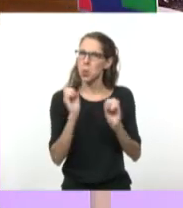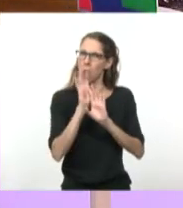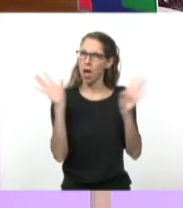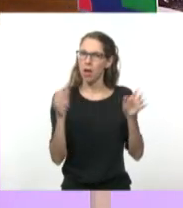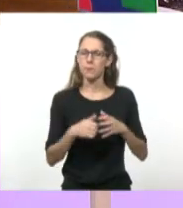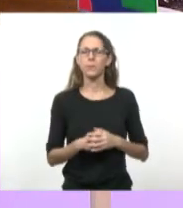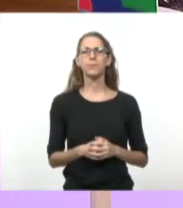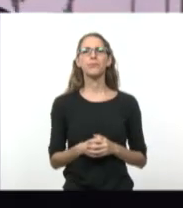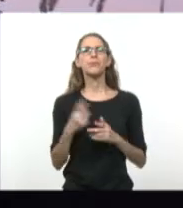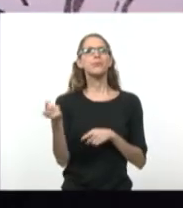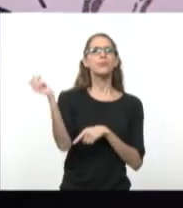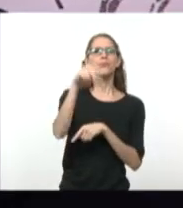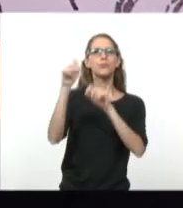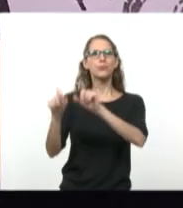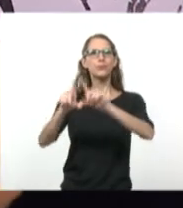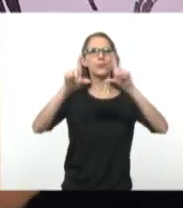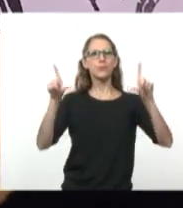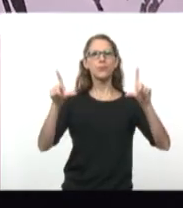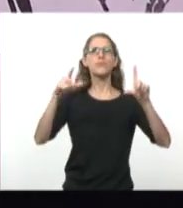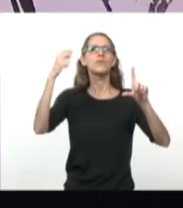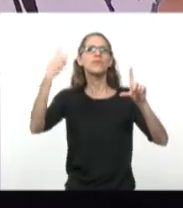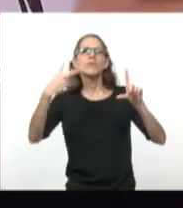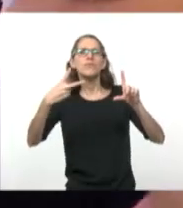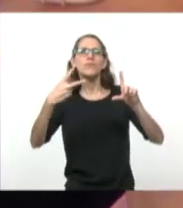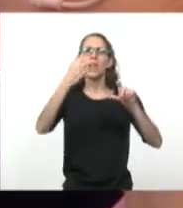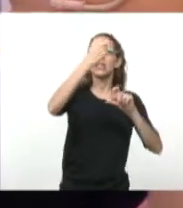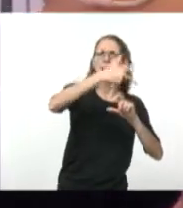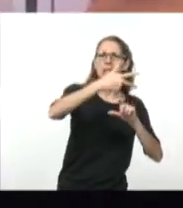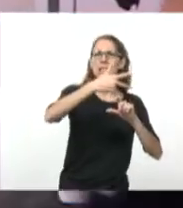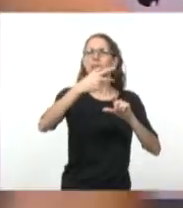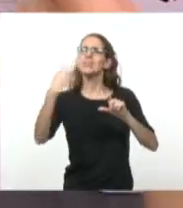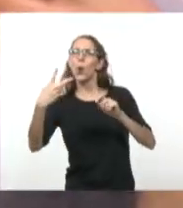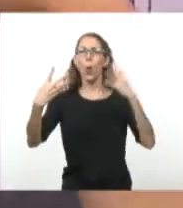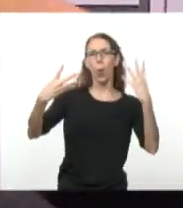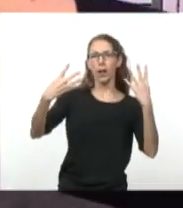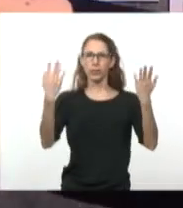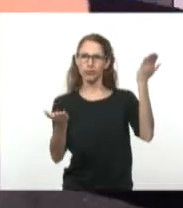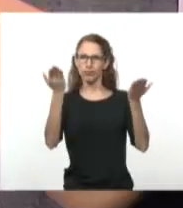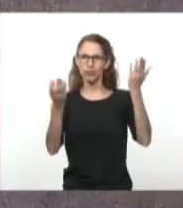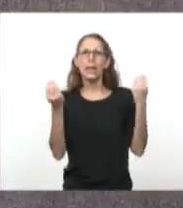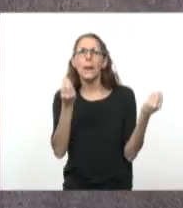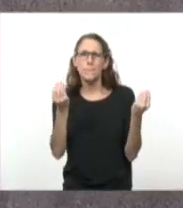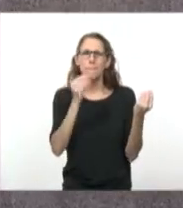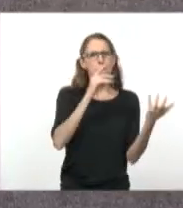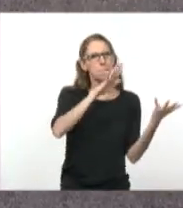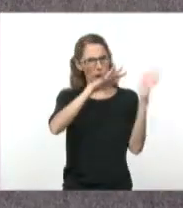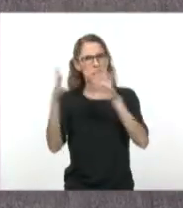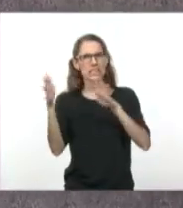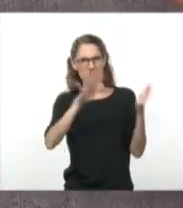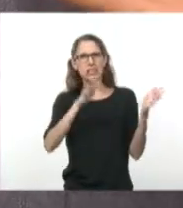¿Qué pasa en esta? Miremos esta y miremos esta otra de acá, que son un poco parecidas. Claro.